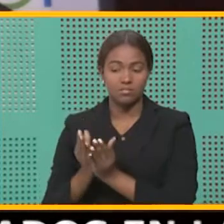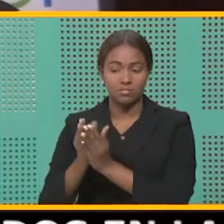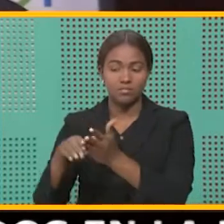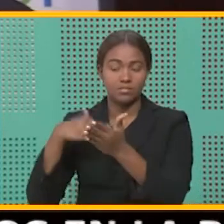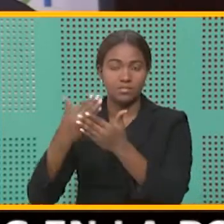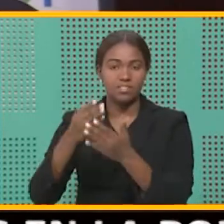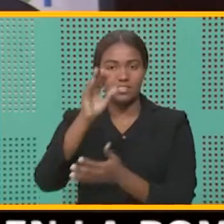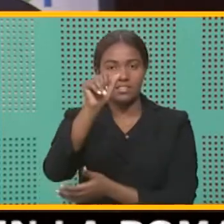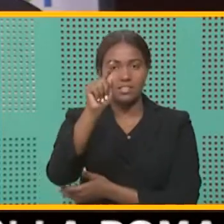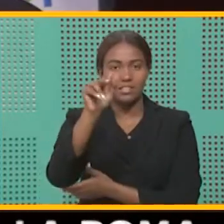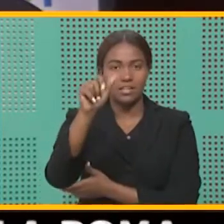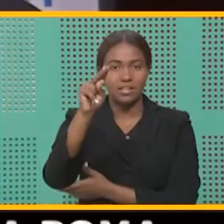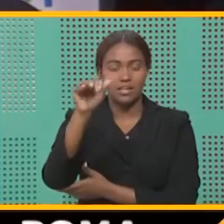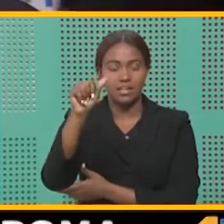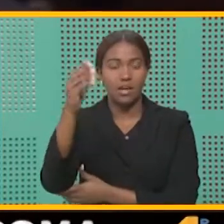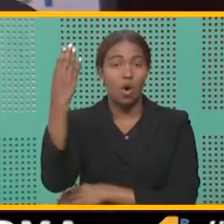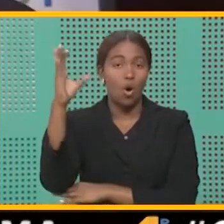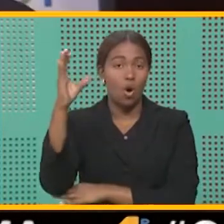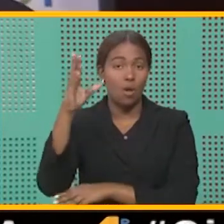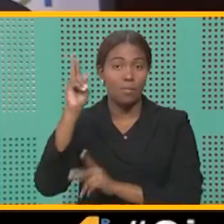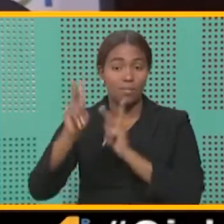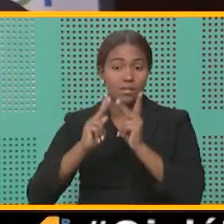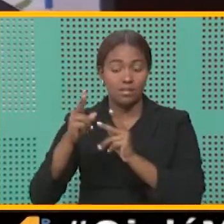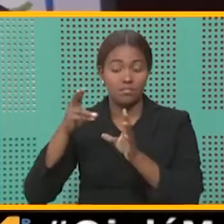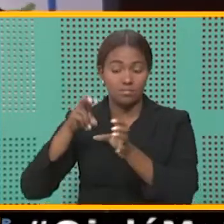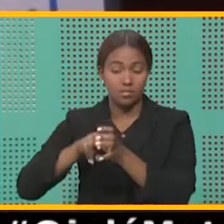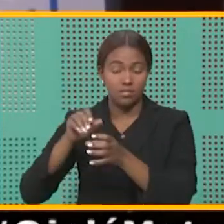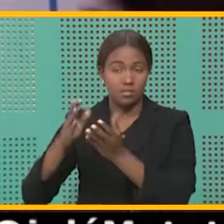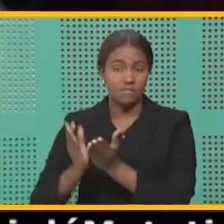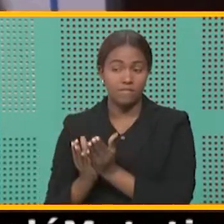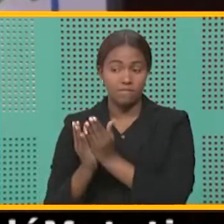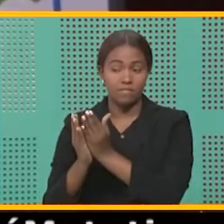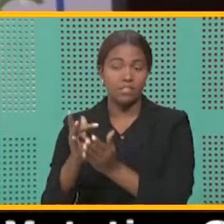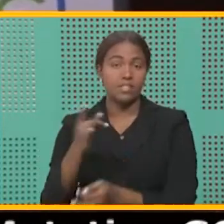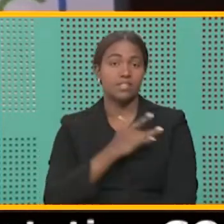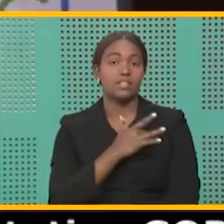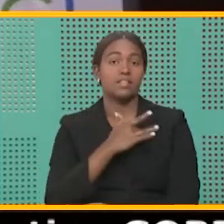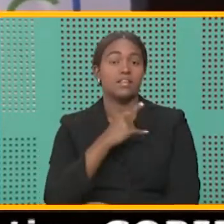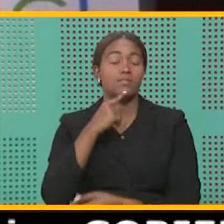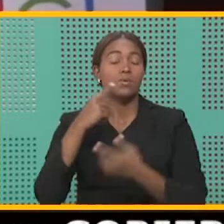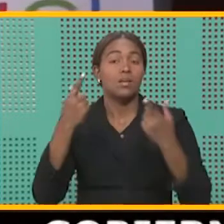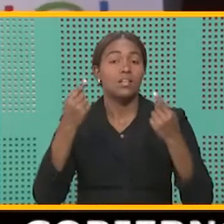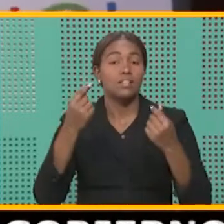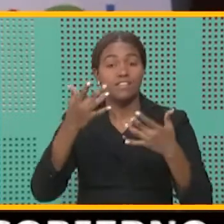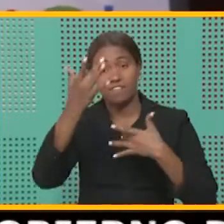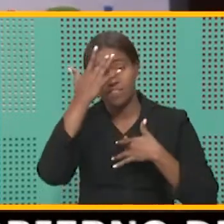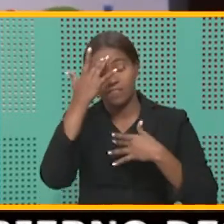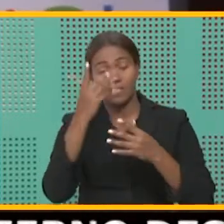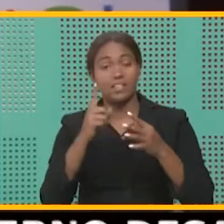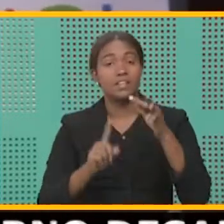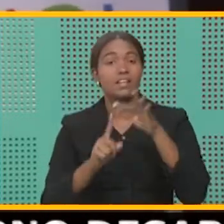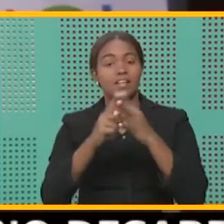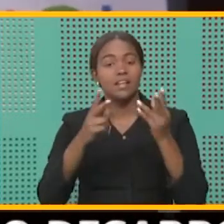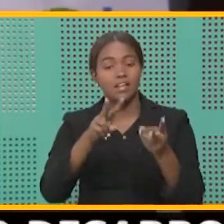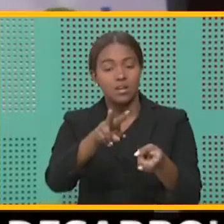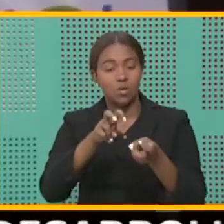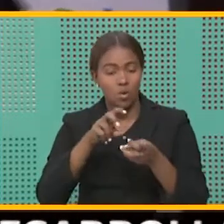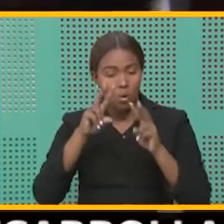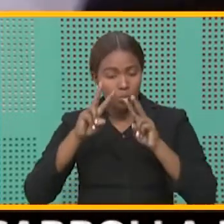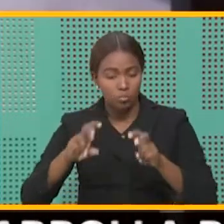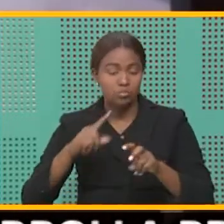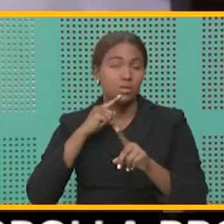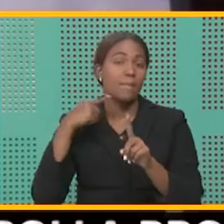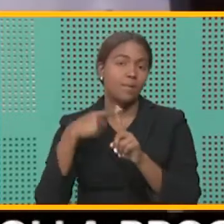Colombia, pasajeros a bordo de este barco presentaron resultados positivos a la prueba del coronavirus.